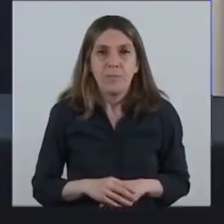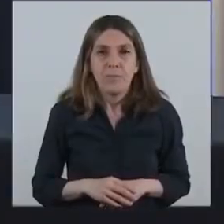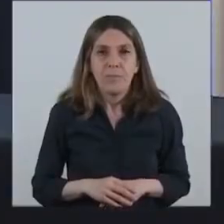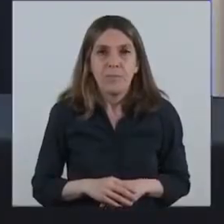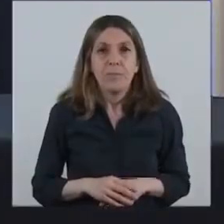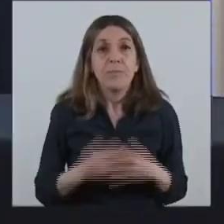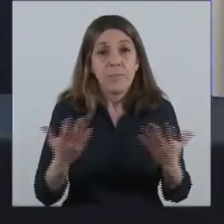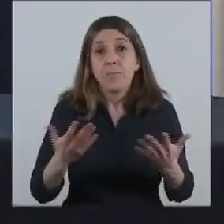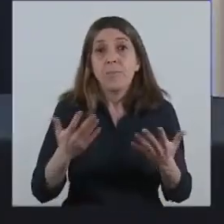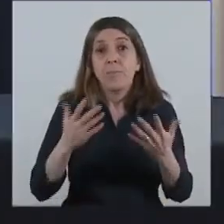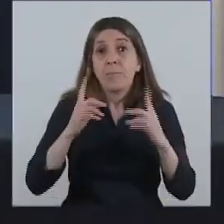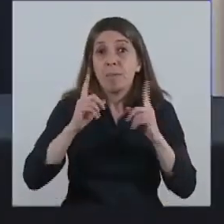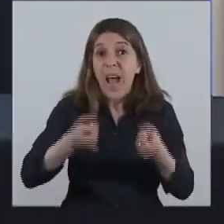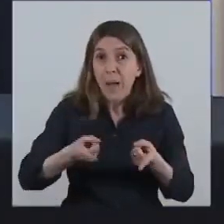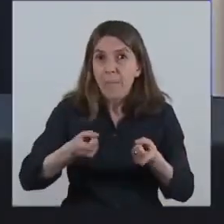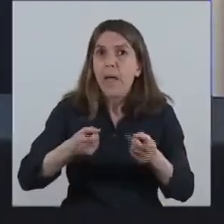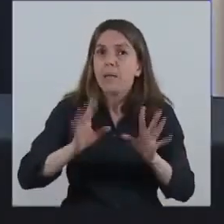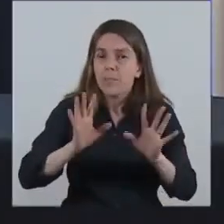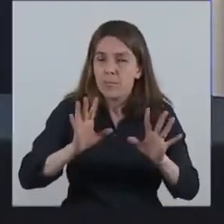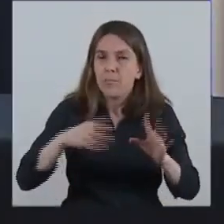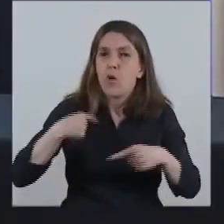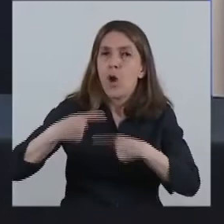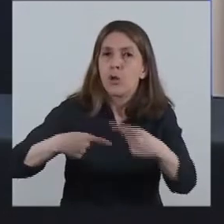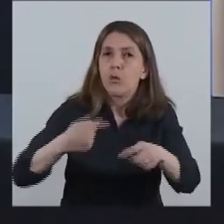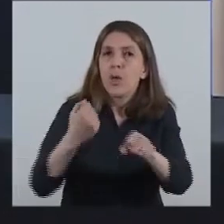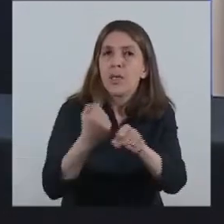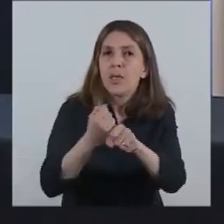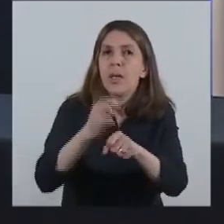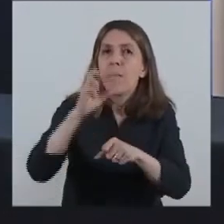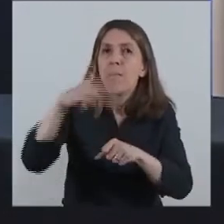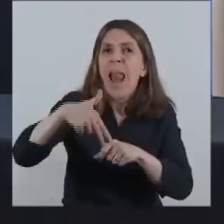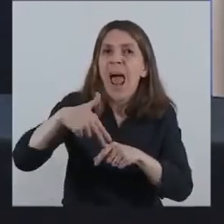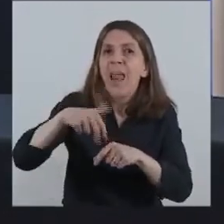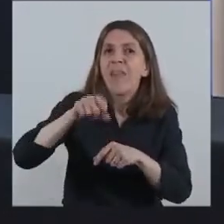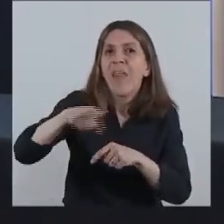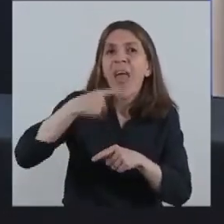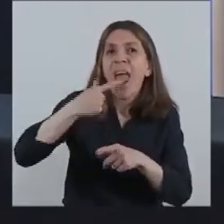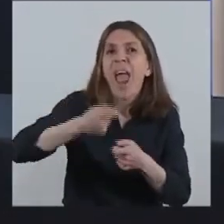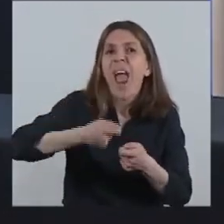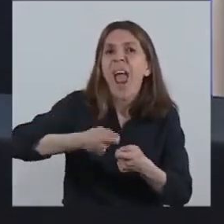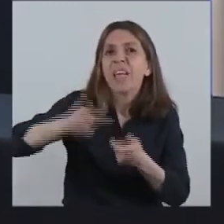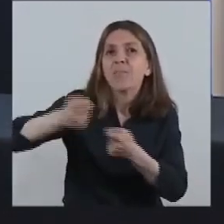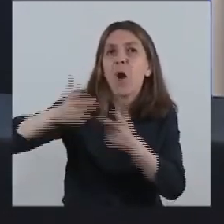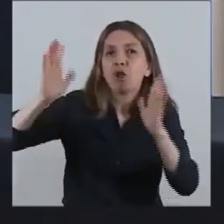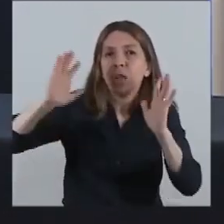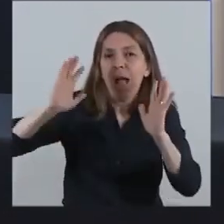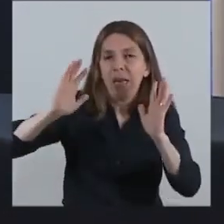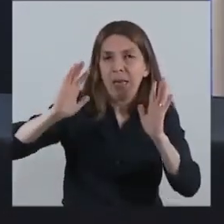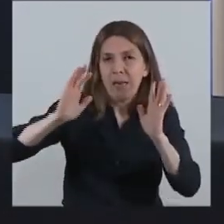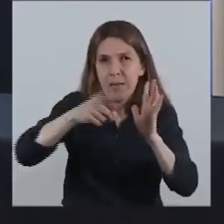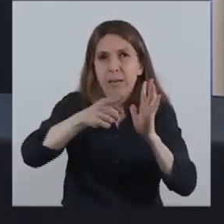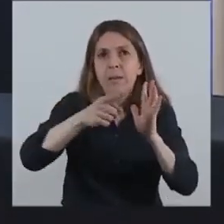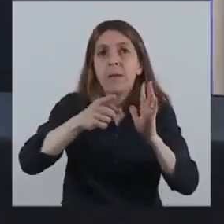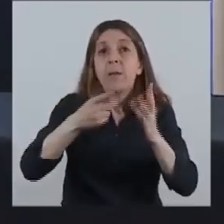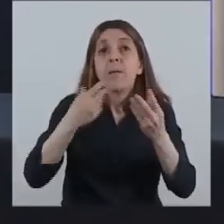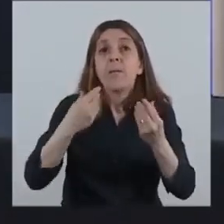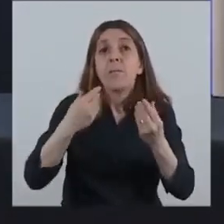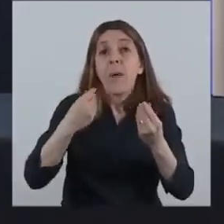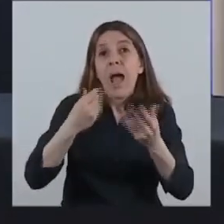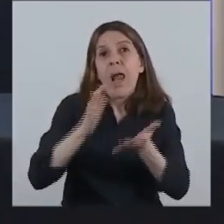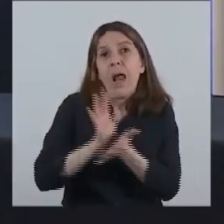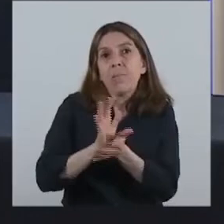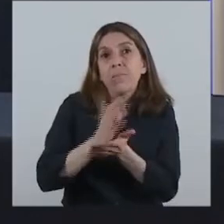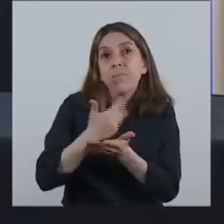Al mismo tiempo se continúa trabajando en planes exportadores que generen mayor capacidad de